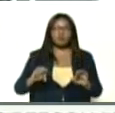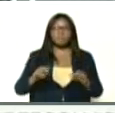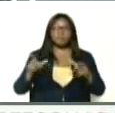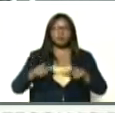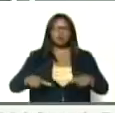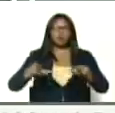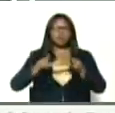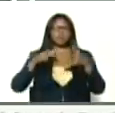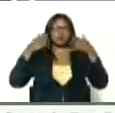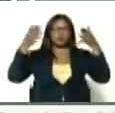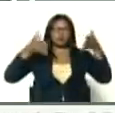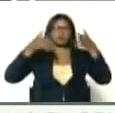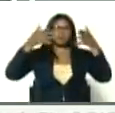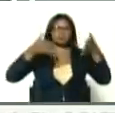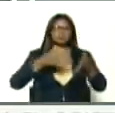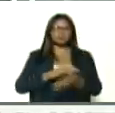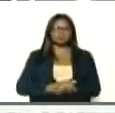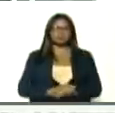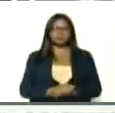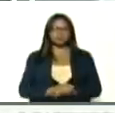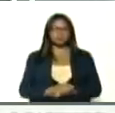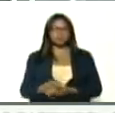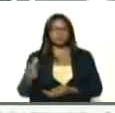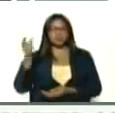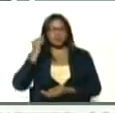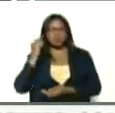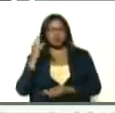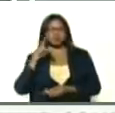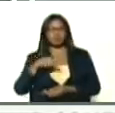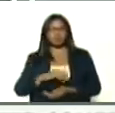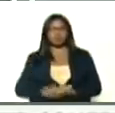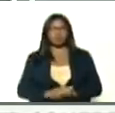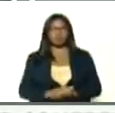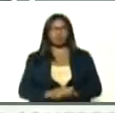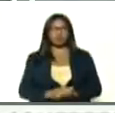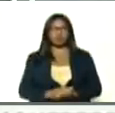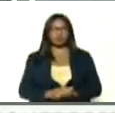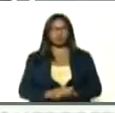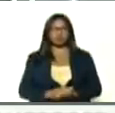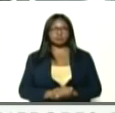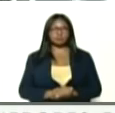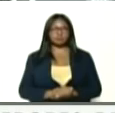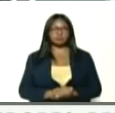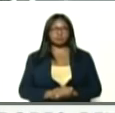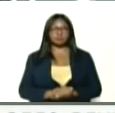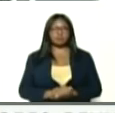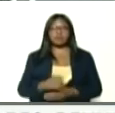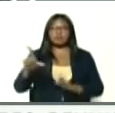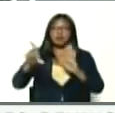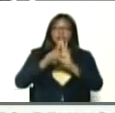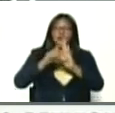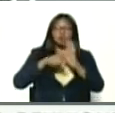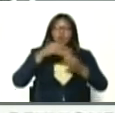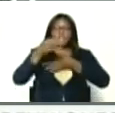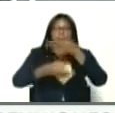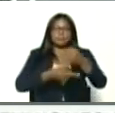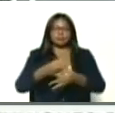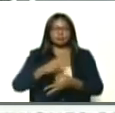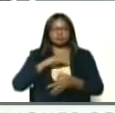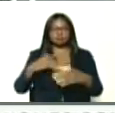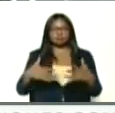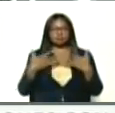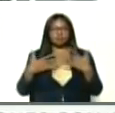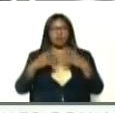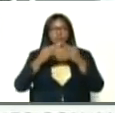formación, de la mujer, la mujer, además, de esta ley, que como usted dice, nos ha emocionado,